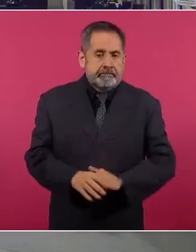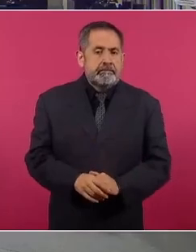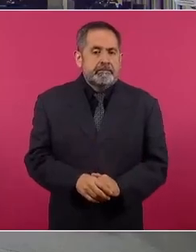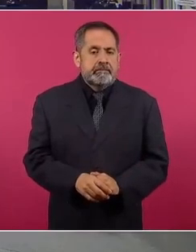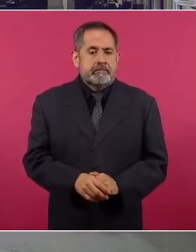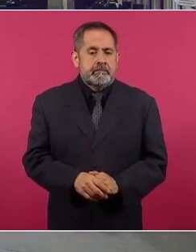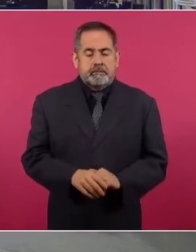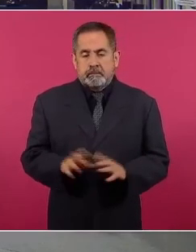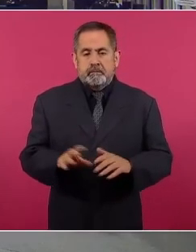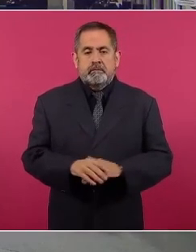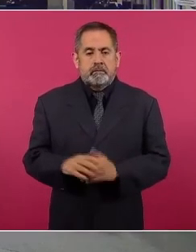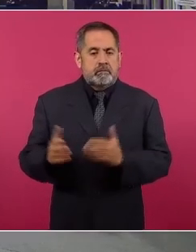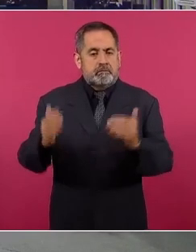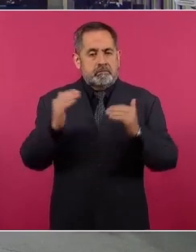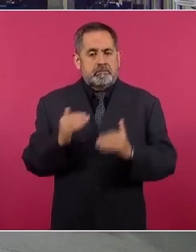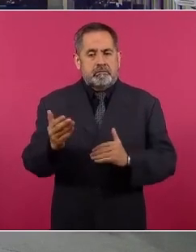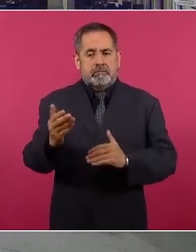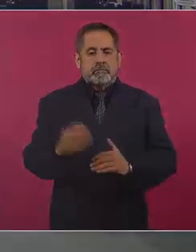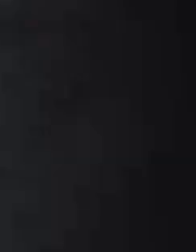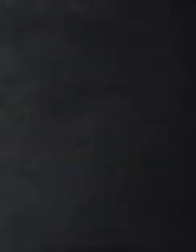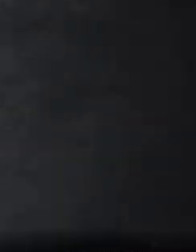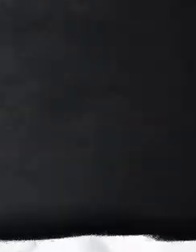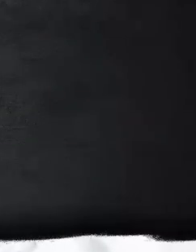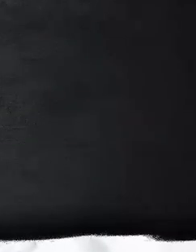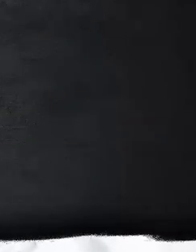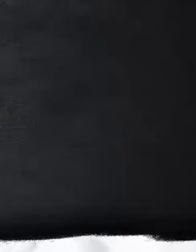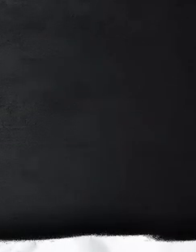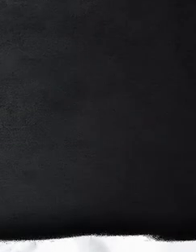Bueno, adelante. Gracias.